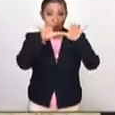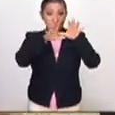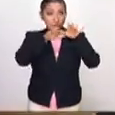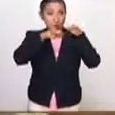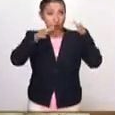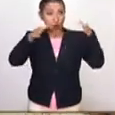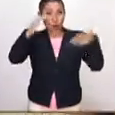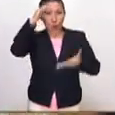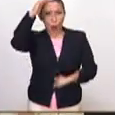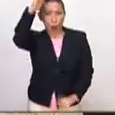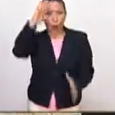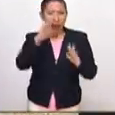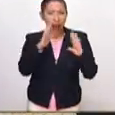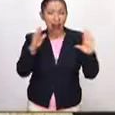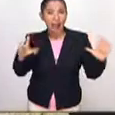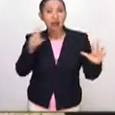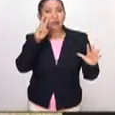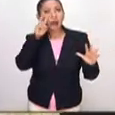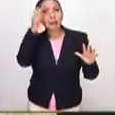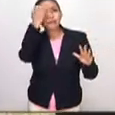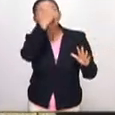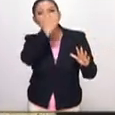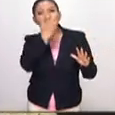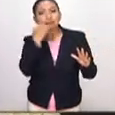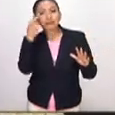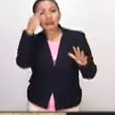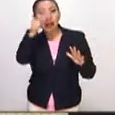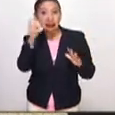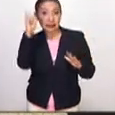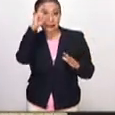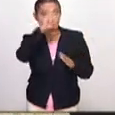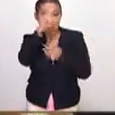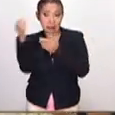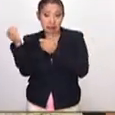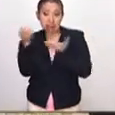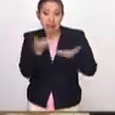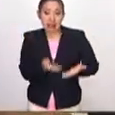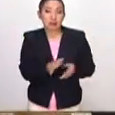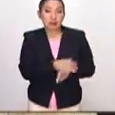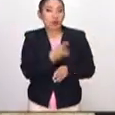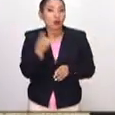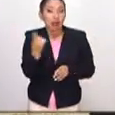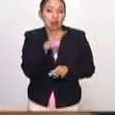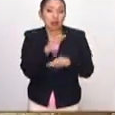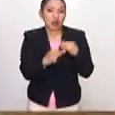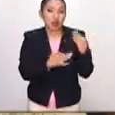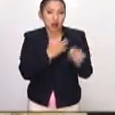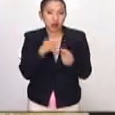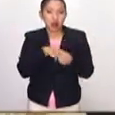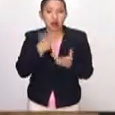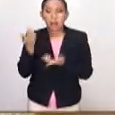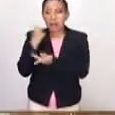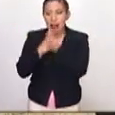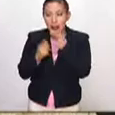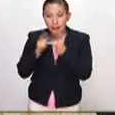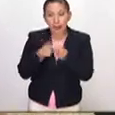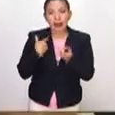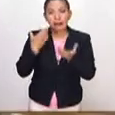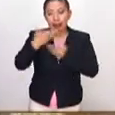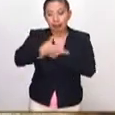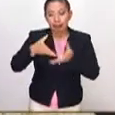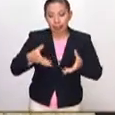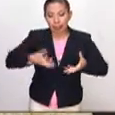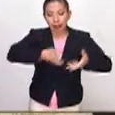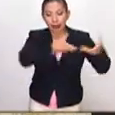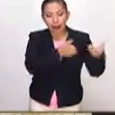de estas dimensiones, pues es una empresa complicada en el sentido de todo, del préstamo, del embalaje,